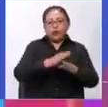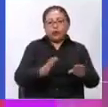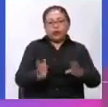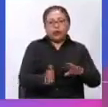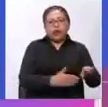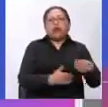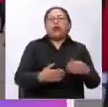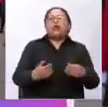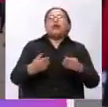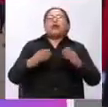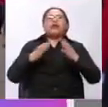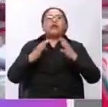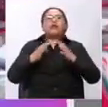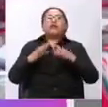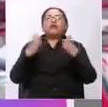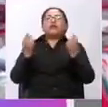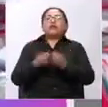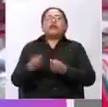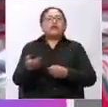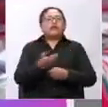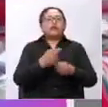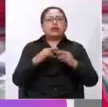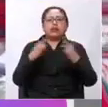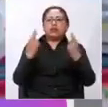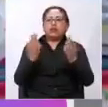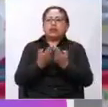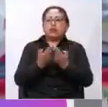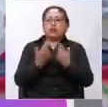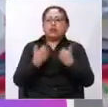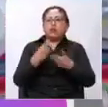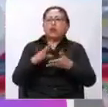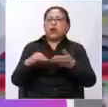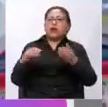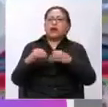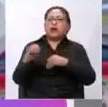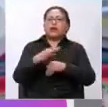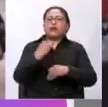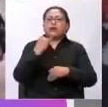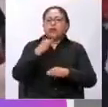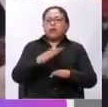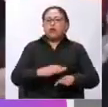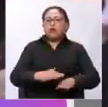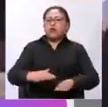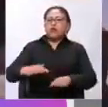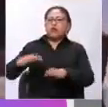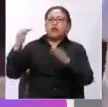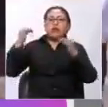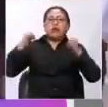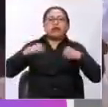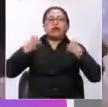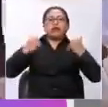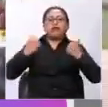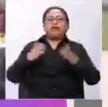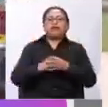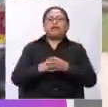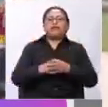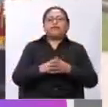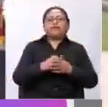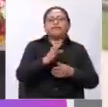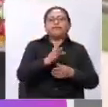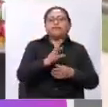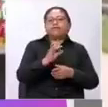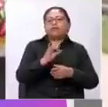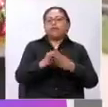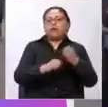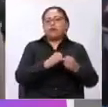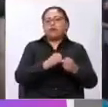taller de cuentacuentos dirigidos para niñez y adolescencia desde niños, niñas y adolescentes. Es decir, entre el 7 y el 8